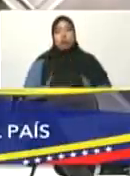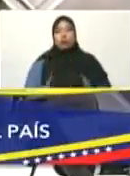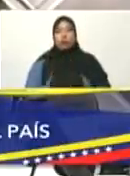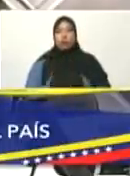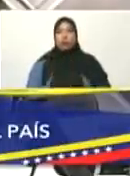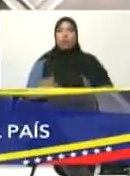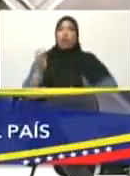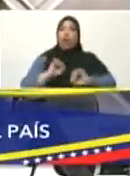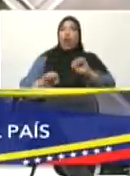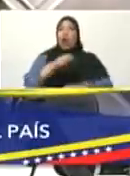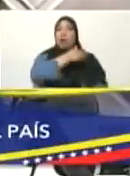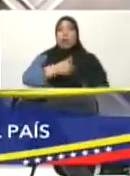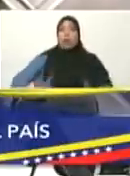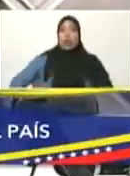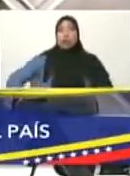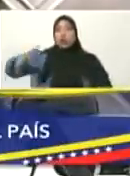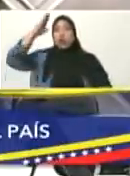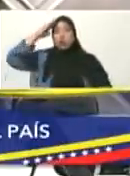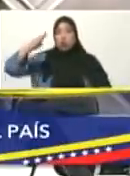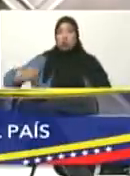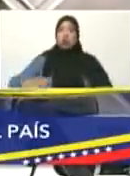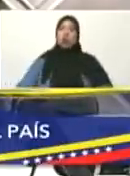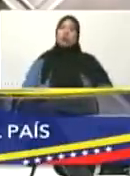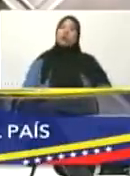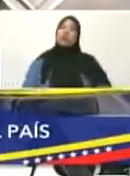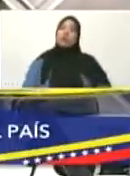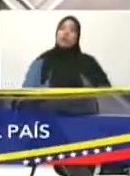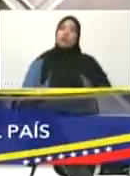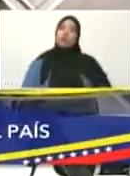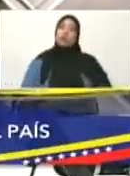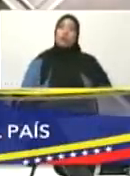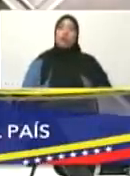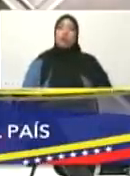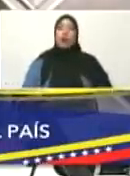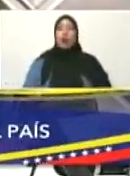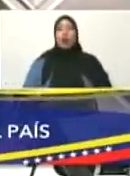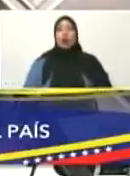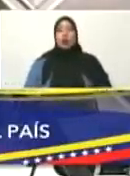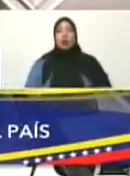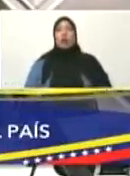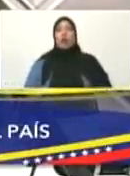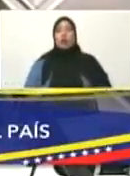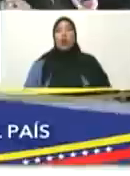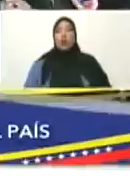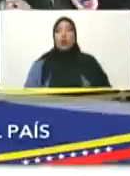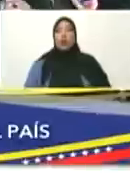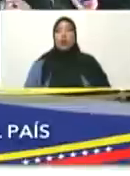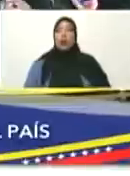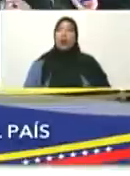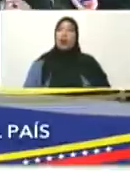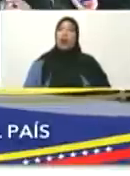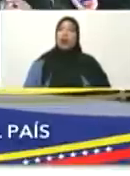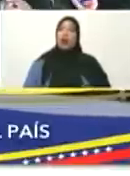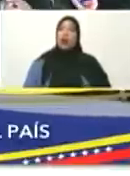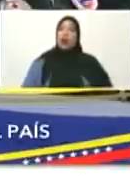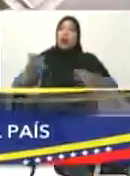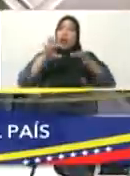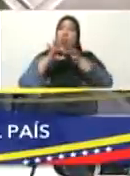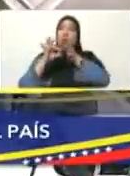Remigio, Hernández Lárez, Pereira, Ampueda, Velázquez, Araguayán,